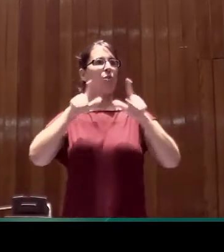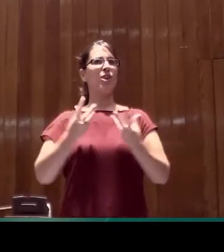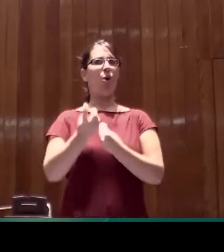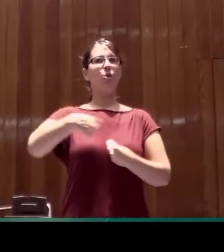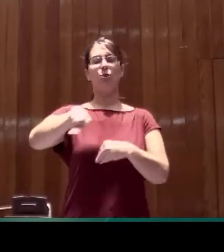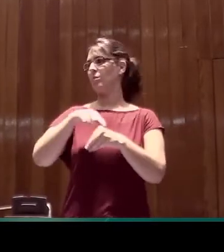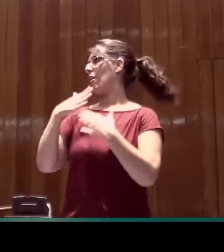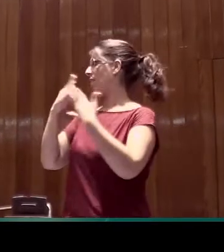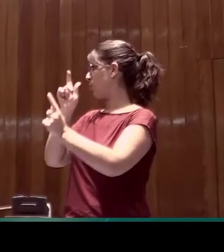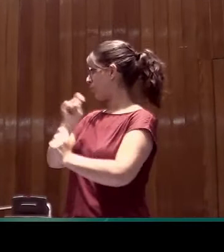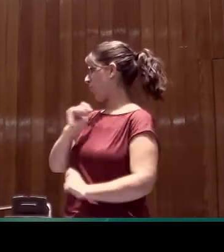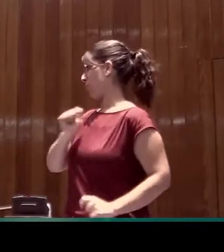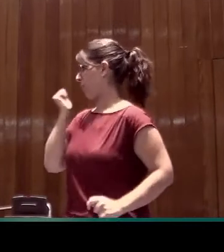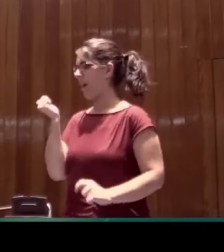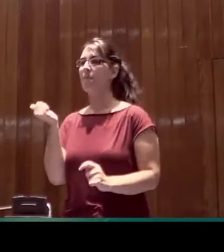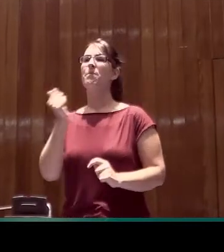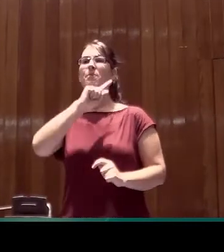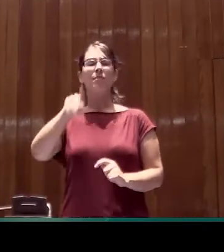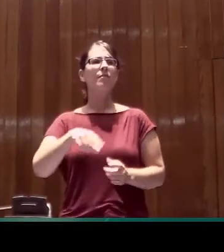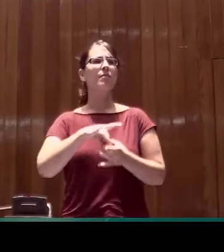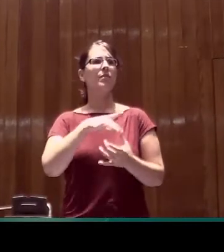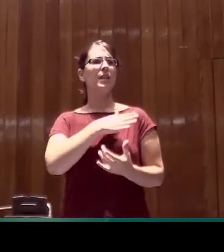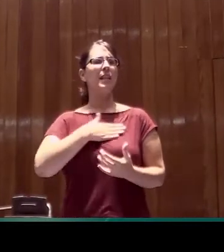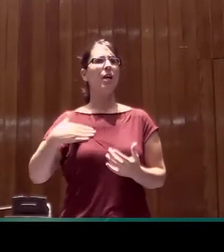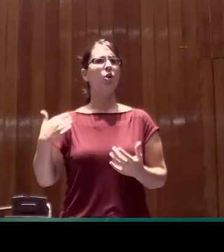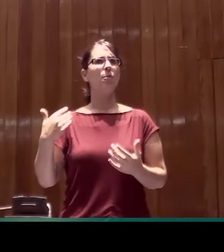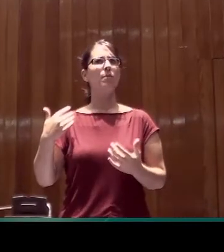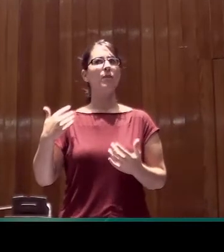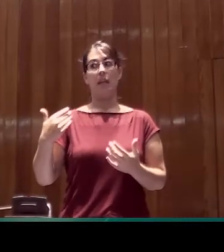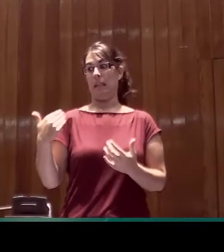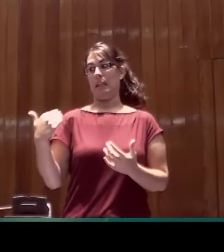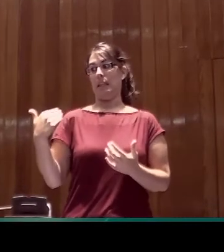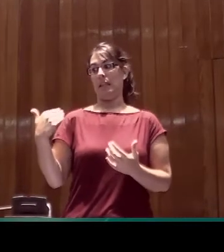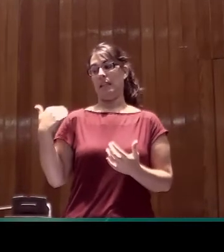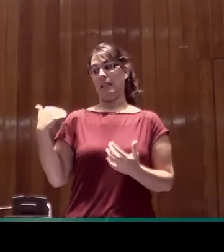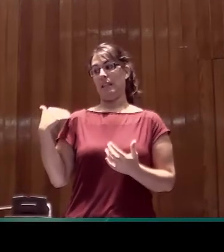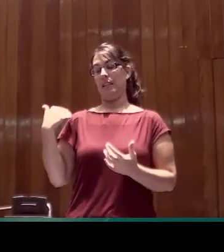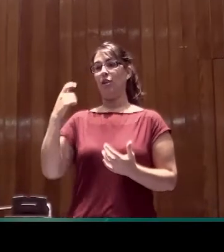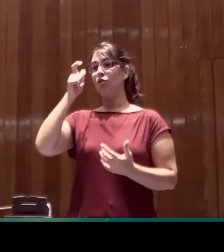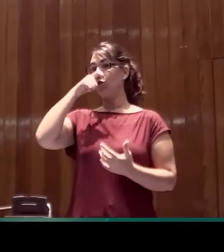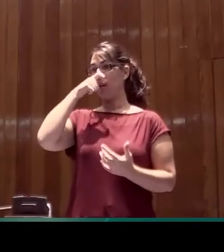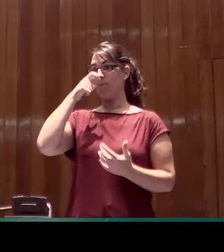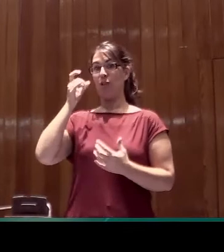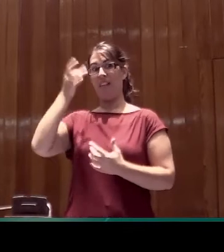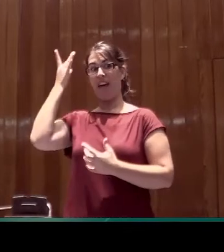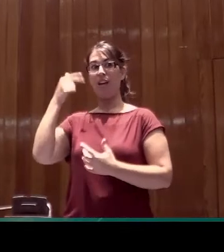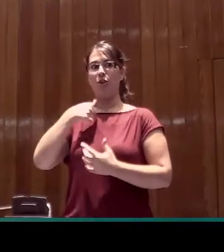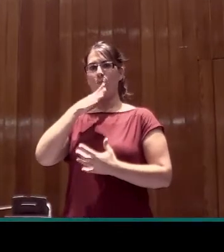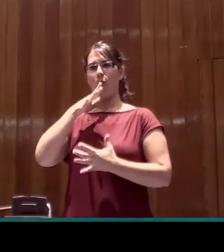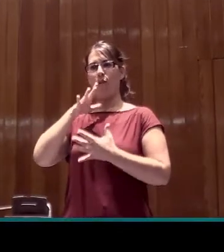agradecimiento también para insistir en una idea que ya introdujo hace un momento Josep Kerr. Y es el